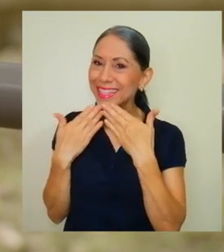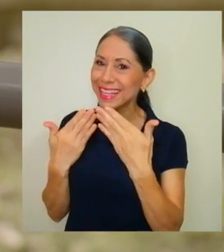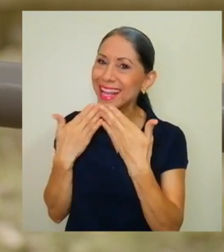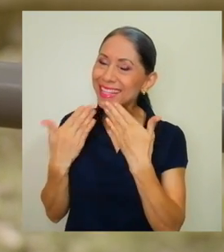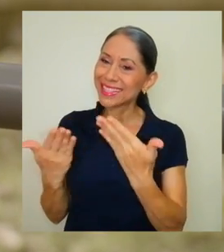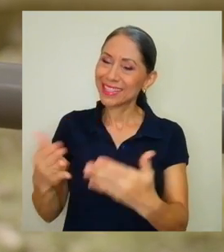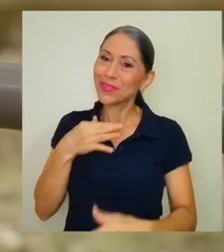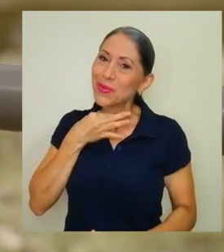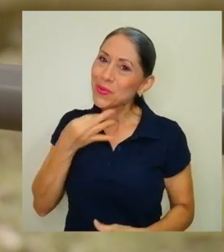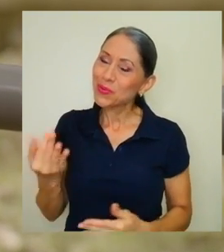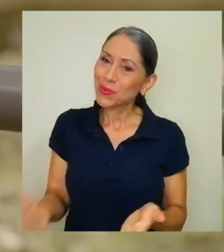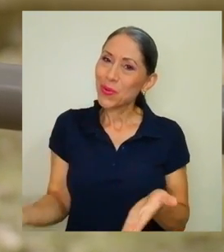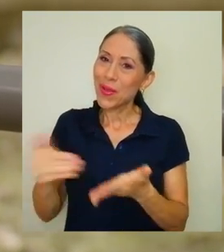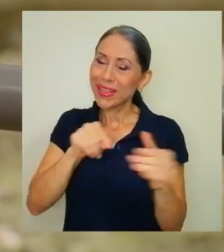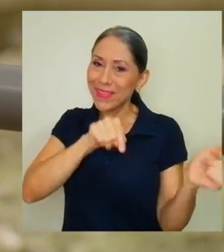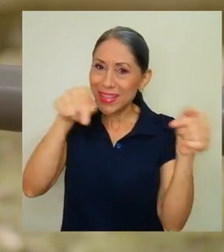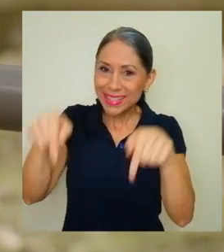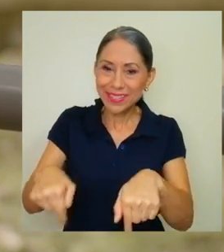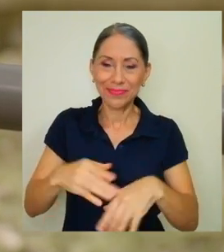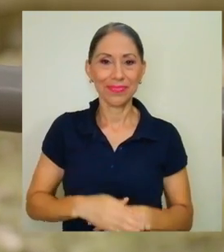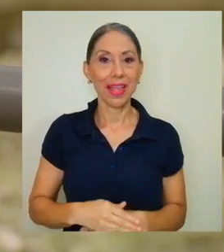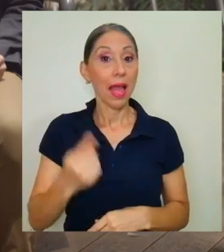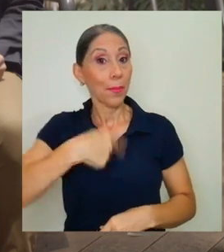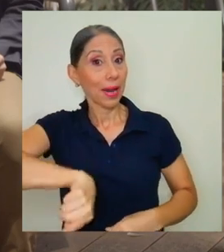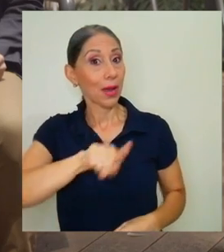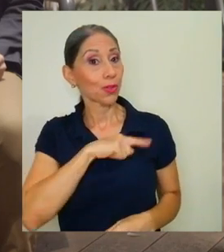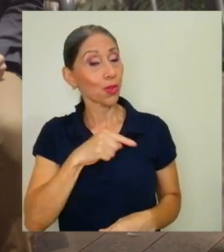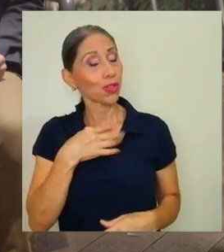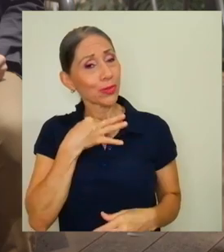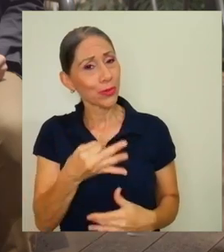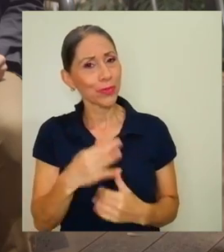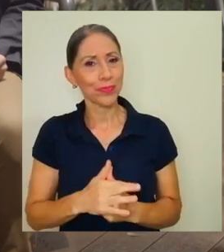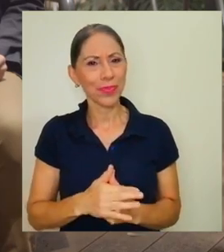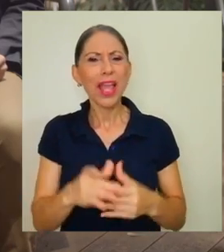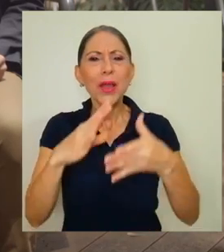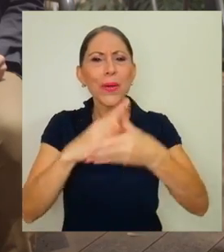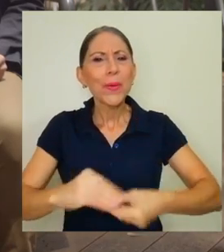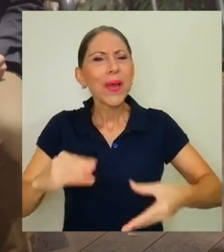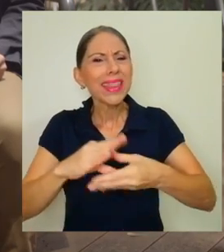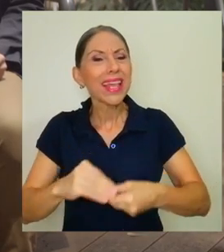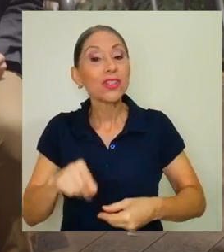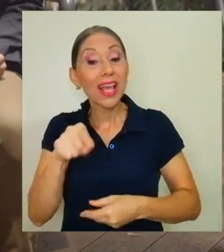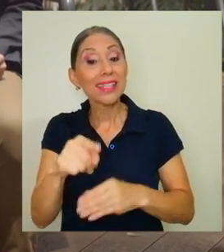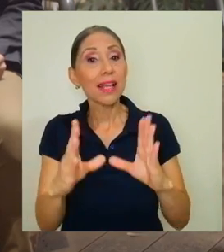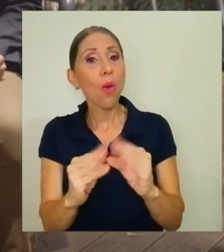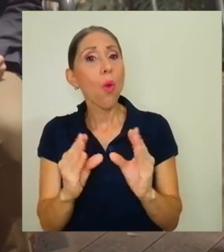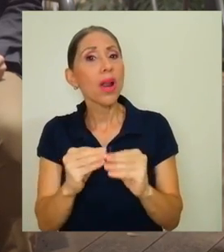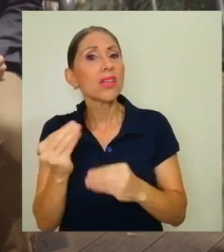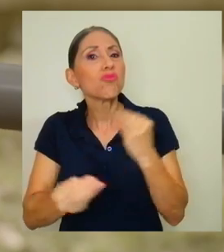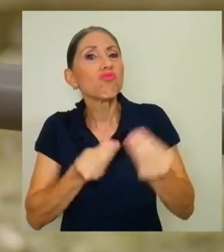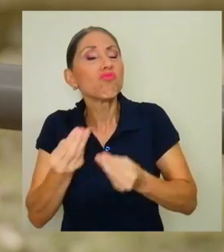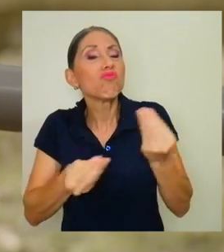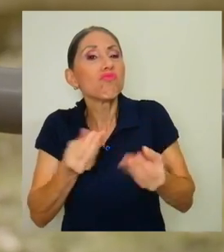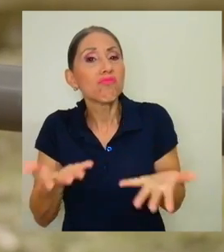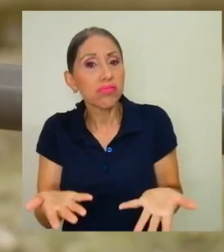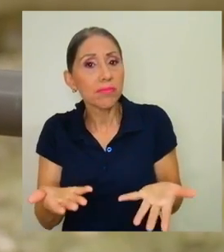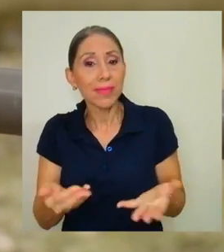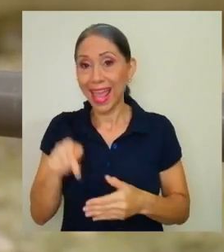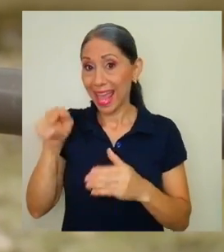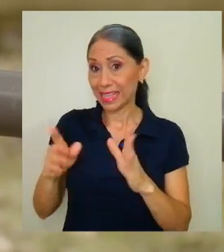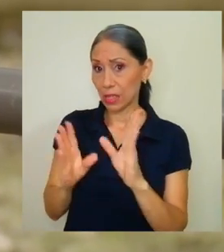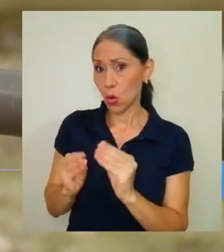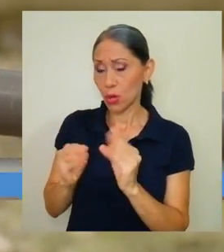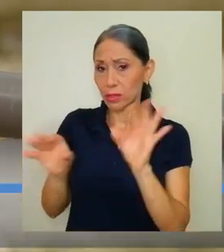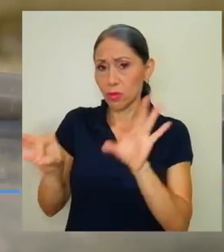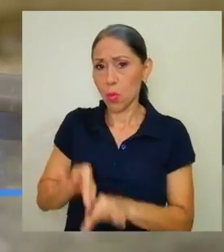gracias, José. Un gusto estar de nuevo con ustedes. Para nosotros es un placer. Cuéntenos, ¿en qué va a consistir este congreso? Bueno, este es